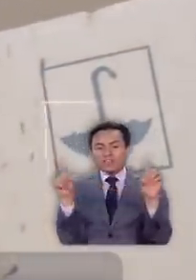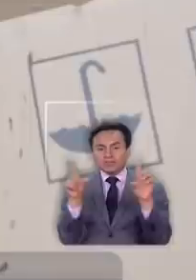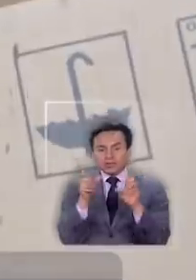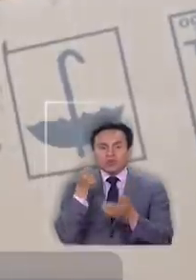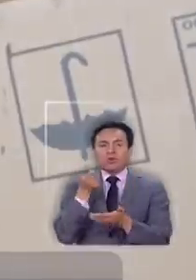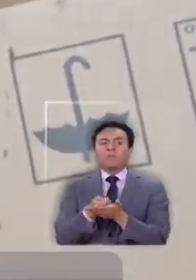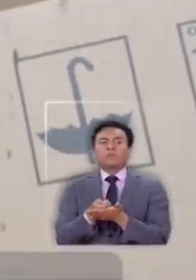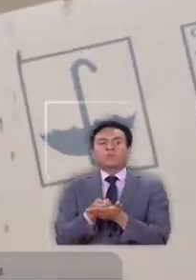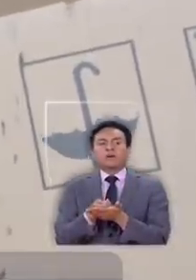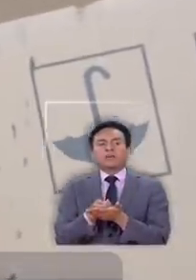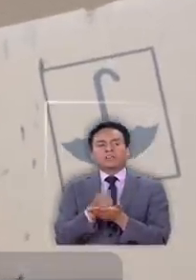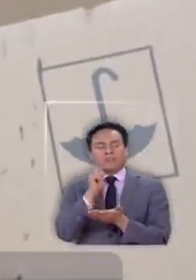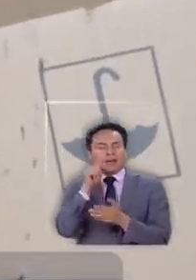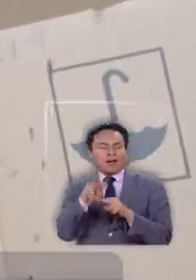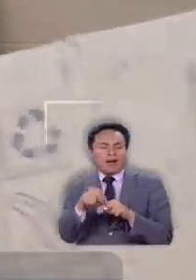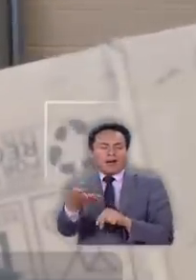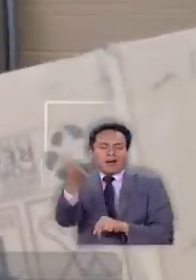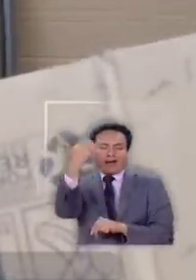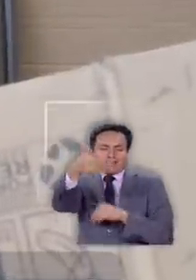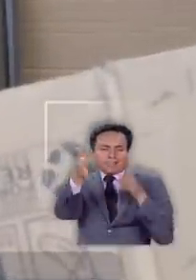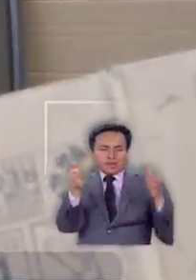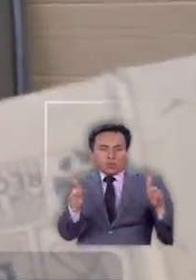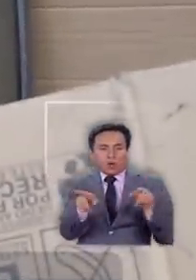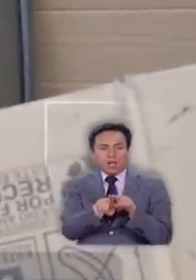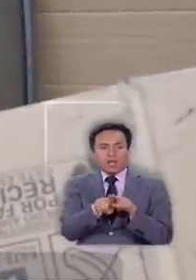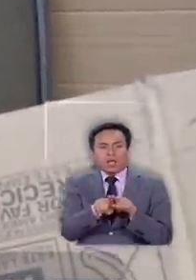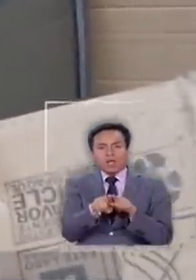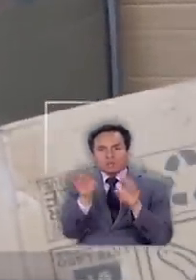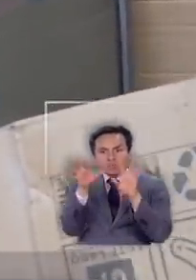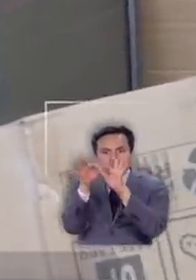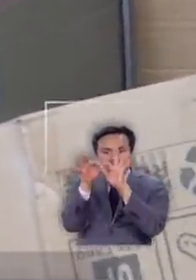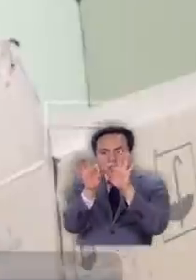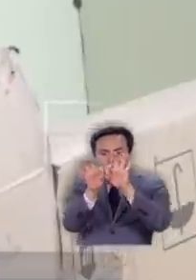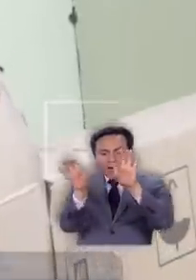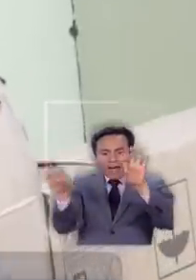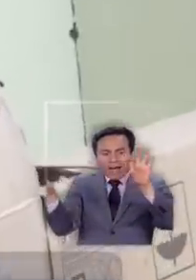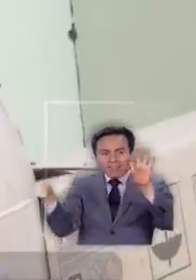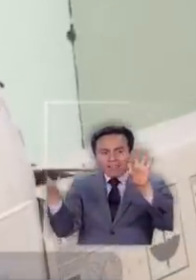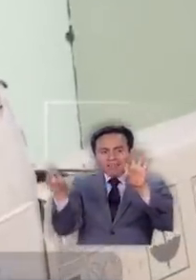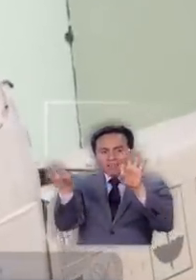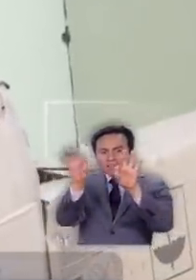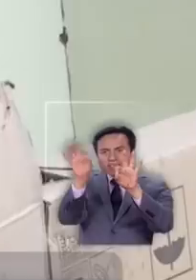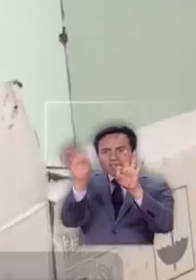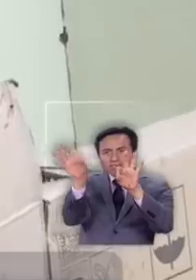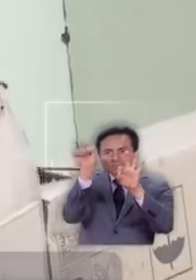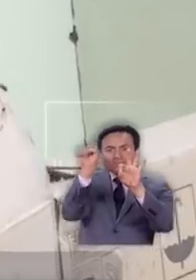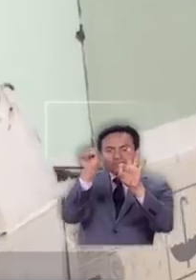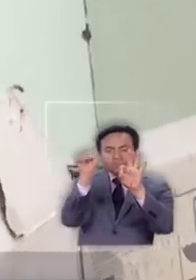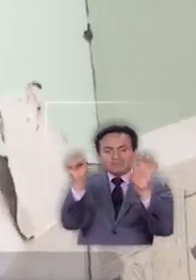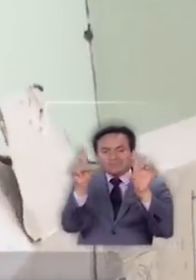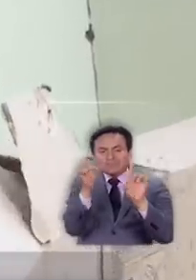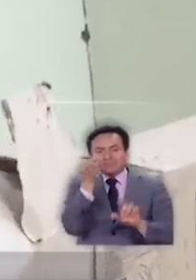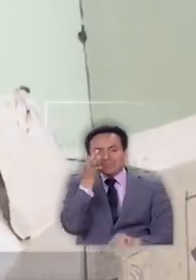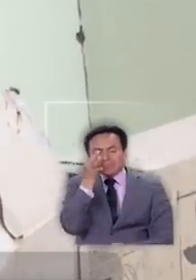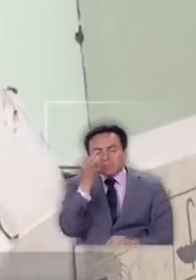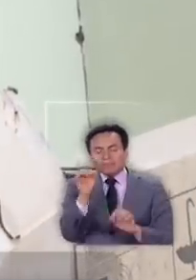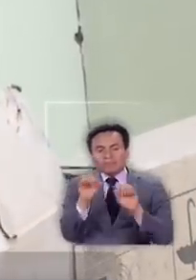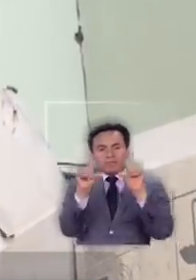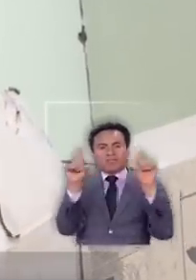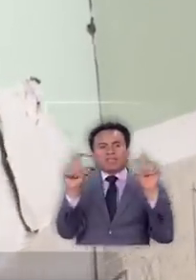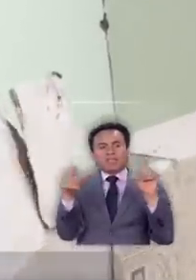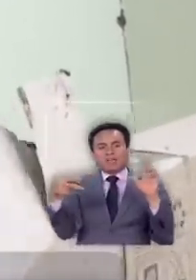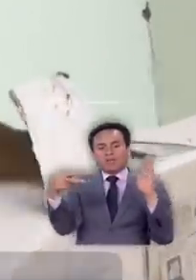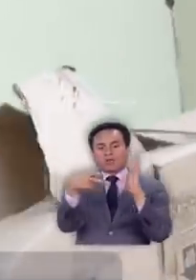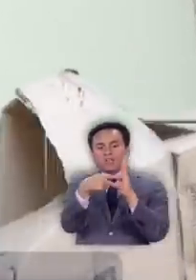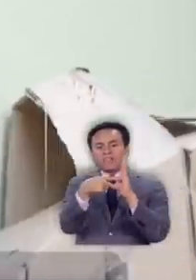televisor uno de los antiguos que logra agarrar señal con un cable que se empina por la reja de una ventana y que se prende gracias a